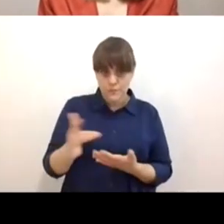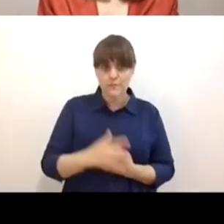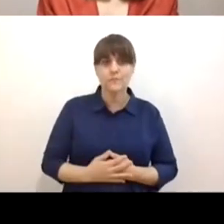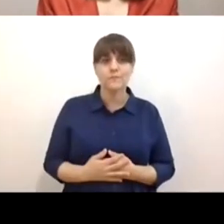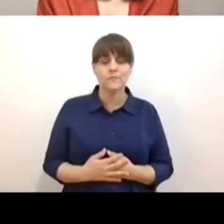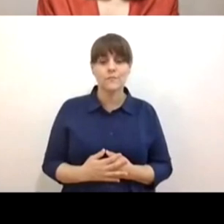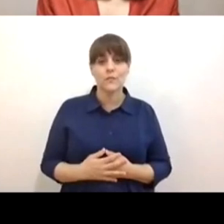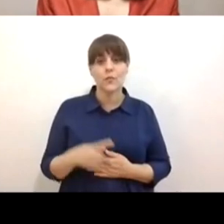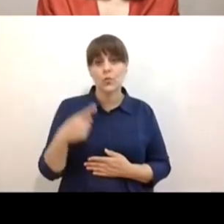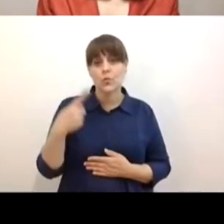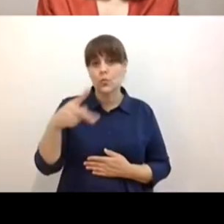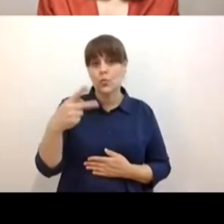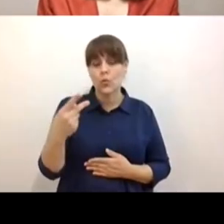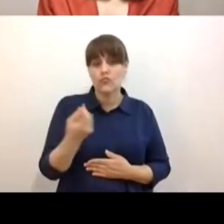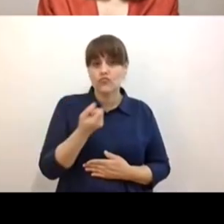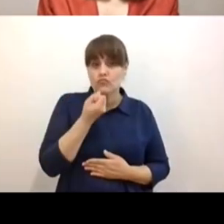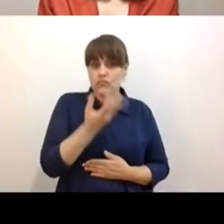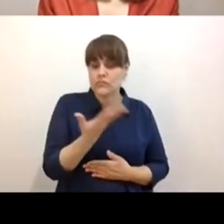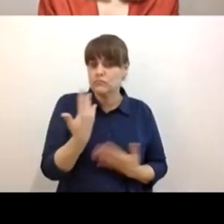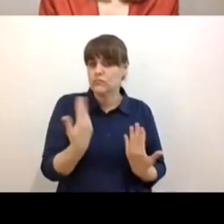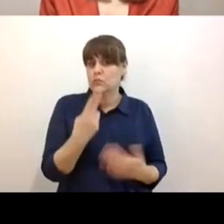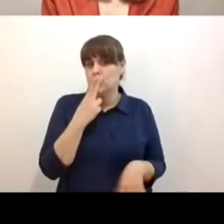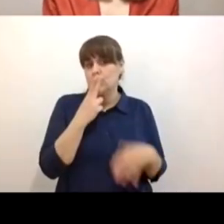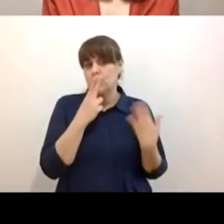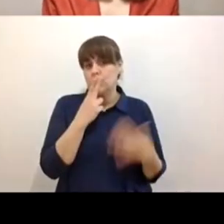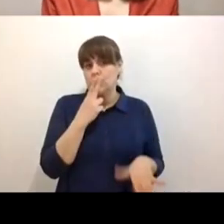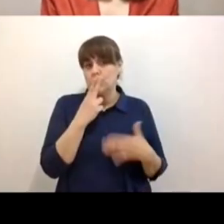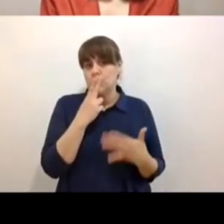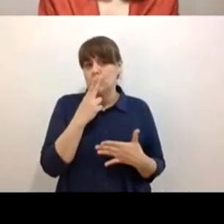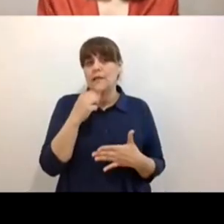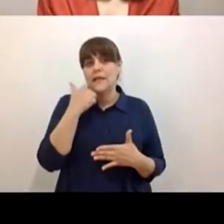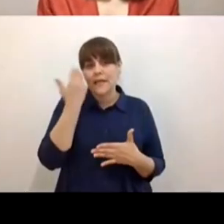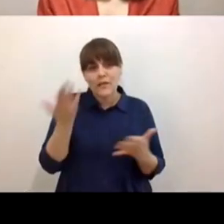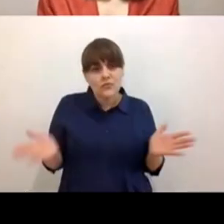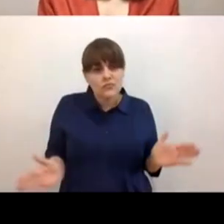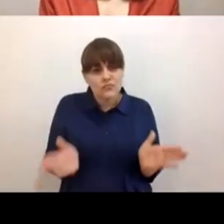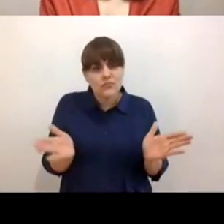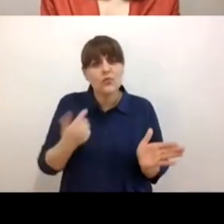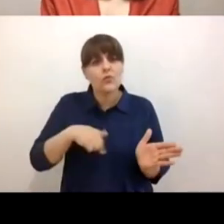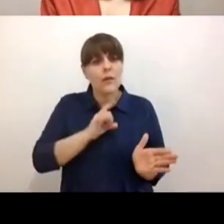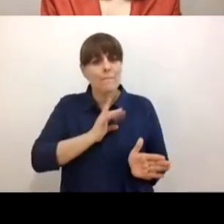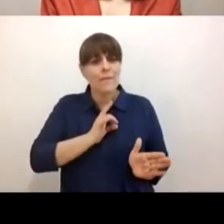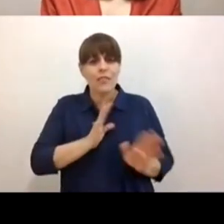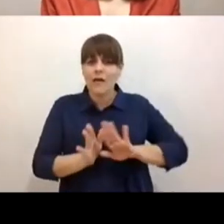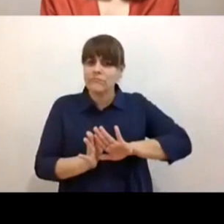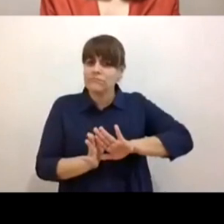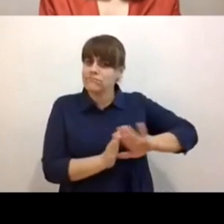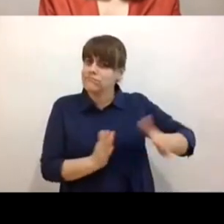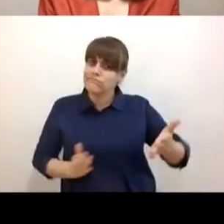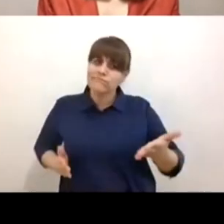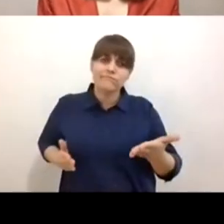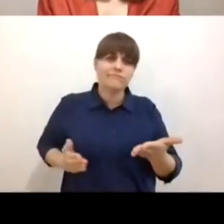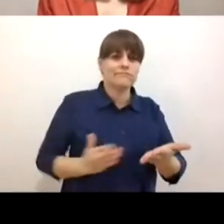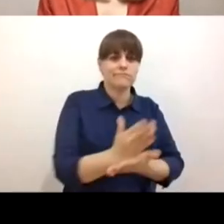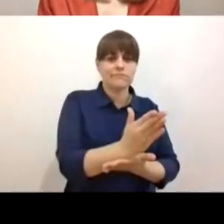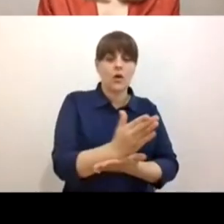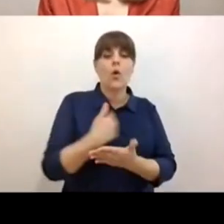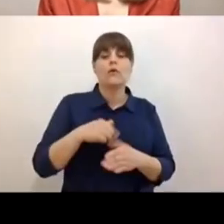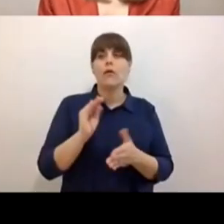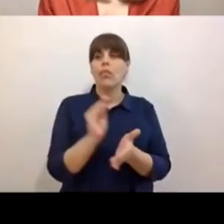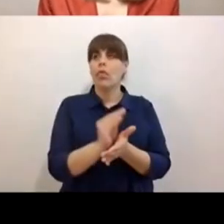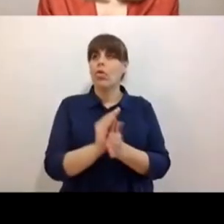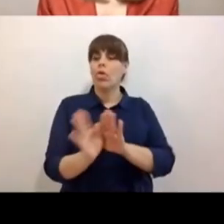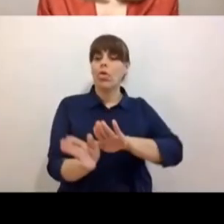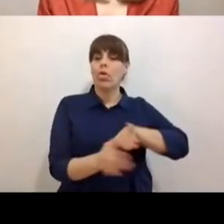nos enriqueces mucho, nos invitas a vencer todos los temores y todas las tentaciones de evasión, ¿no?